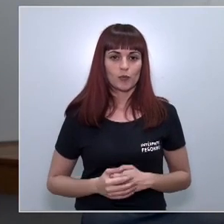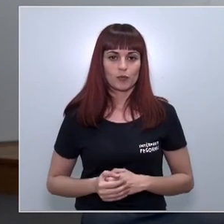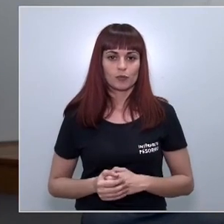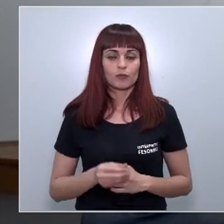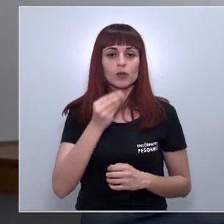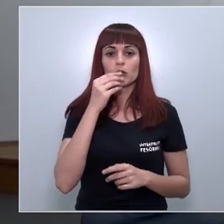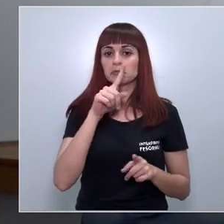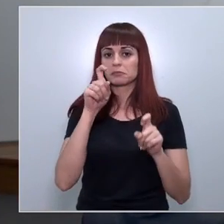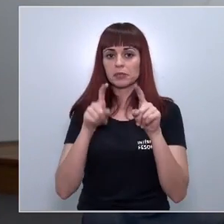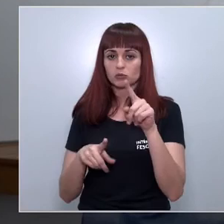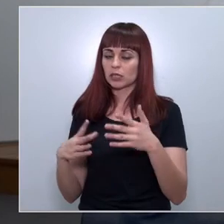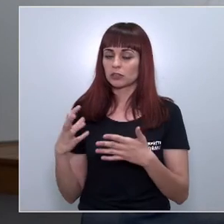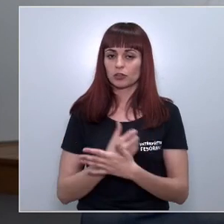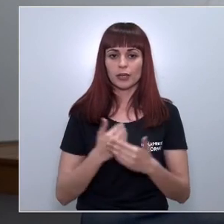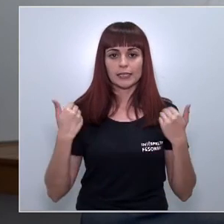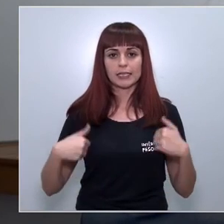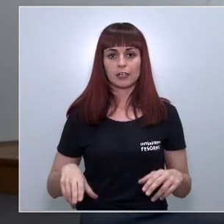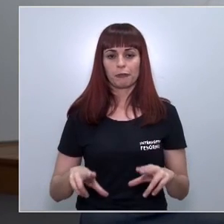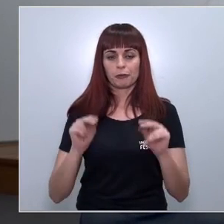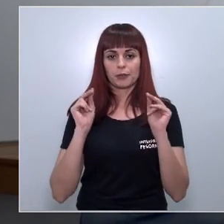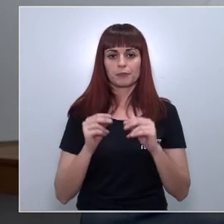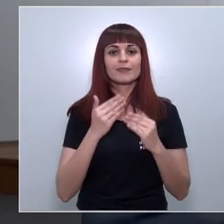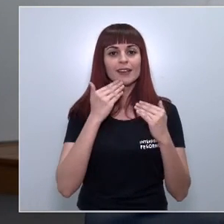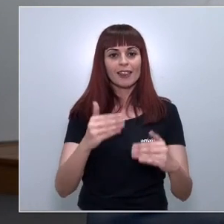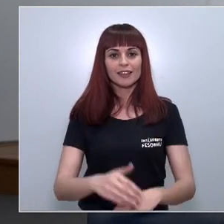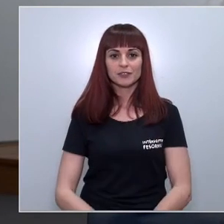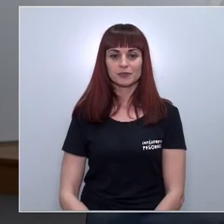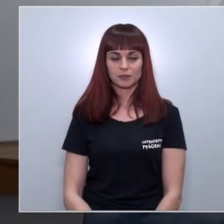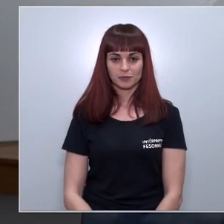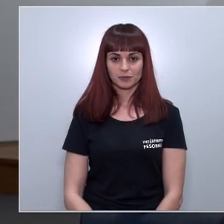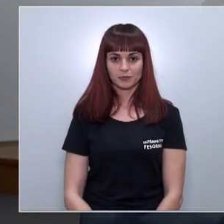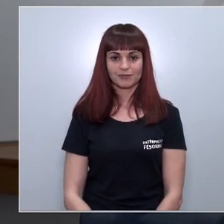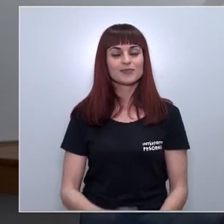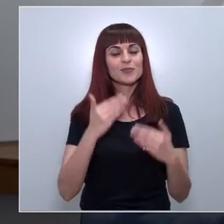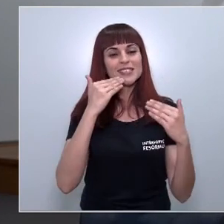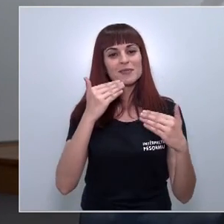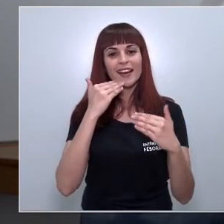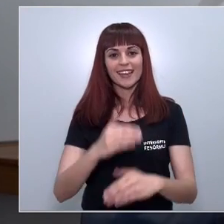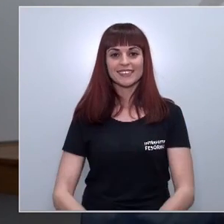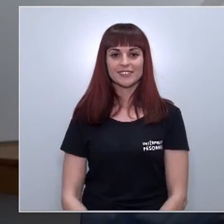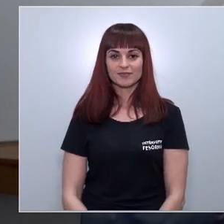Bueno pues todas estas han sido las preguntas propuestas para el día de hoy muchas gracias Muchísimas gracias